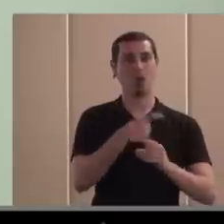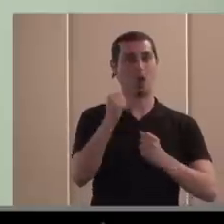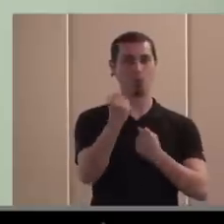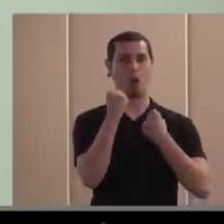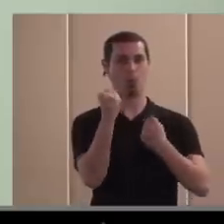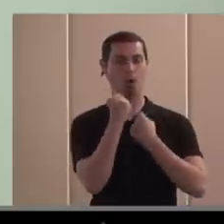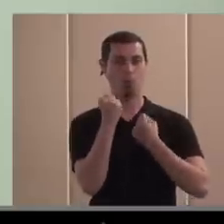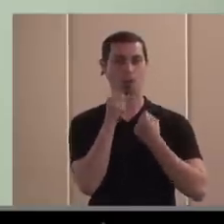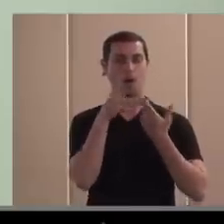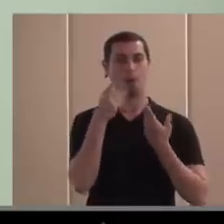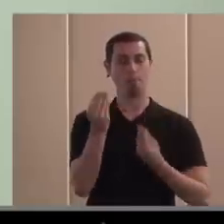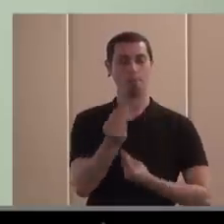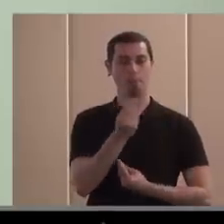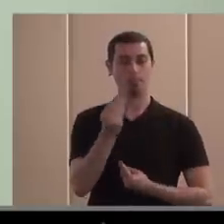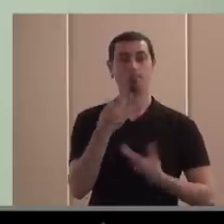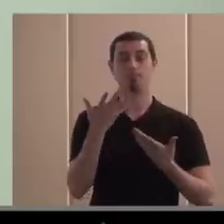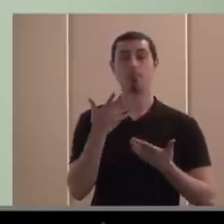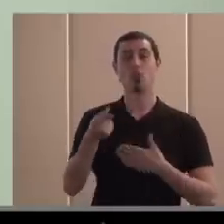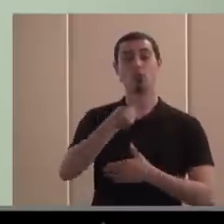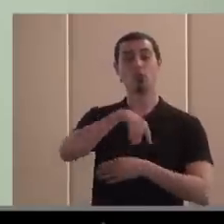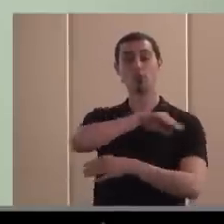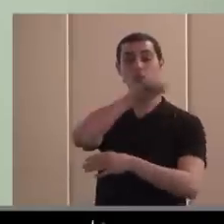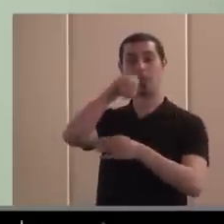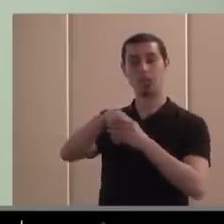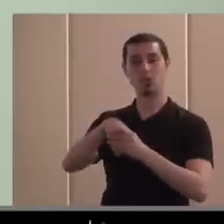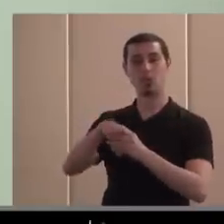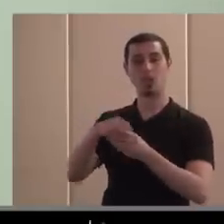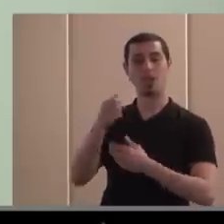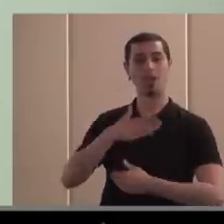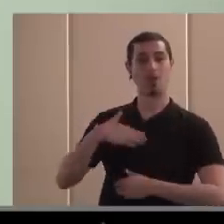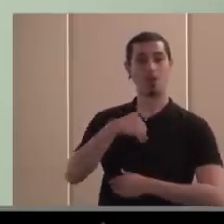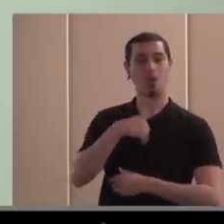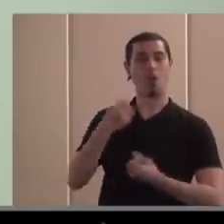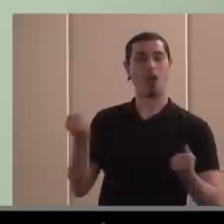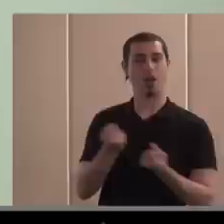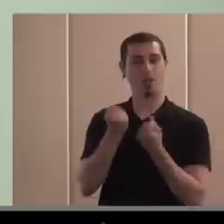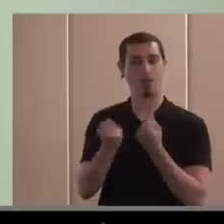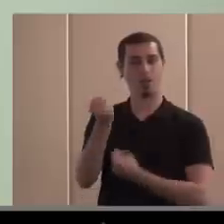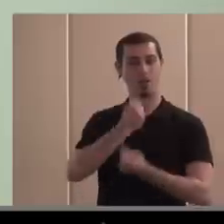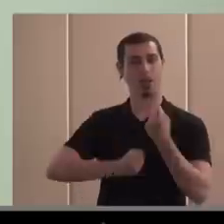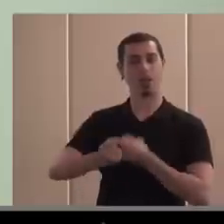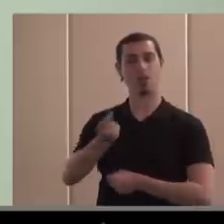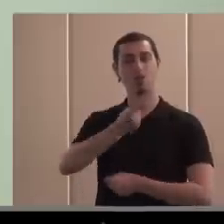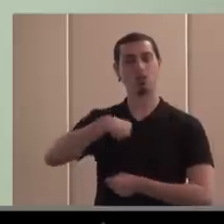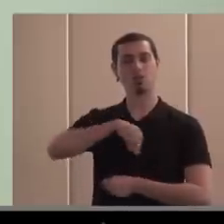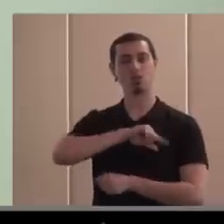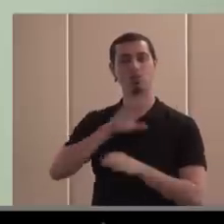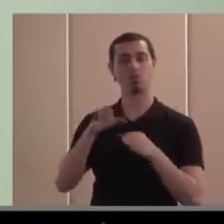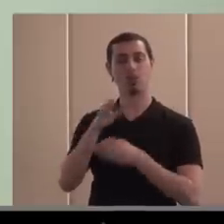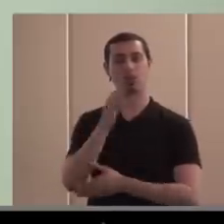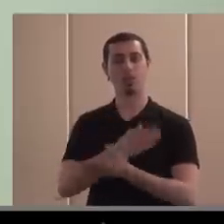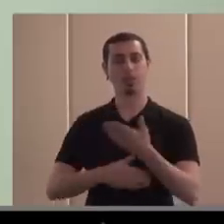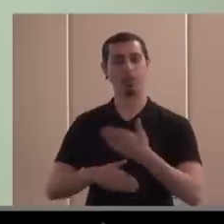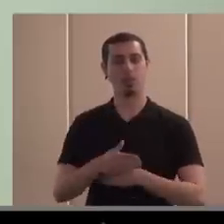Entonces, la posición que tengamos, el papel, la acción económica que podamos tener, yo diría, y no quiero